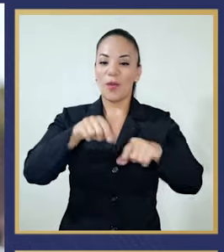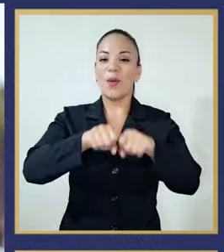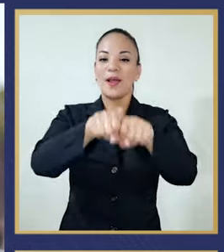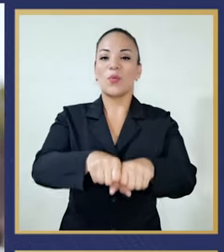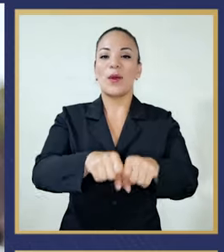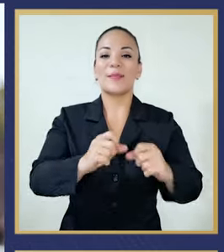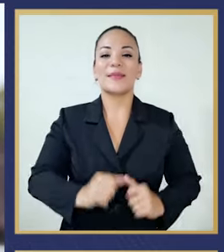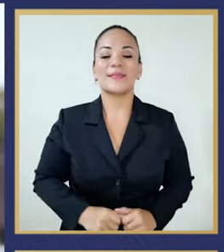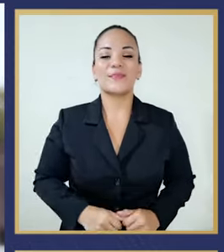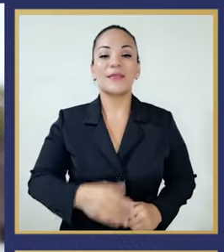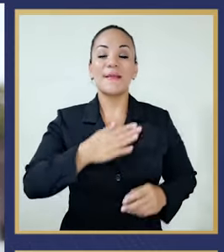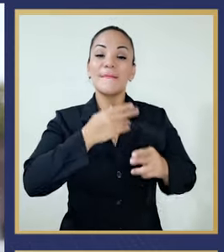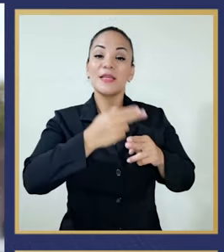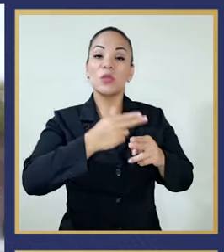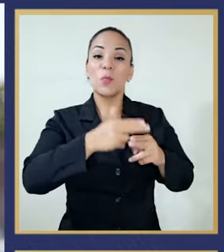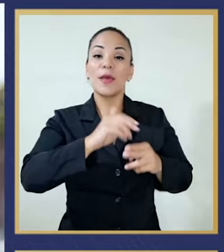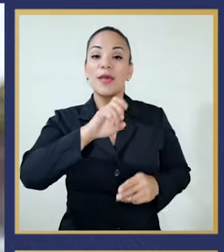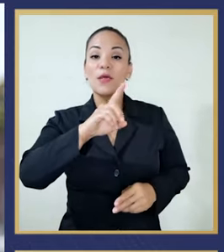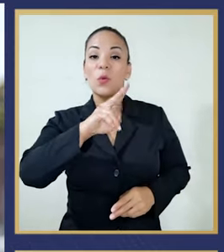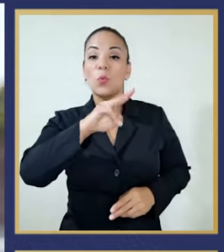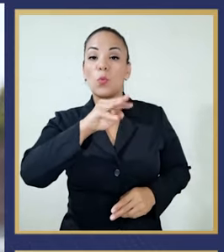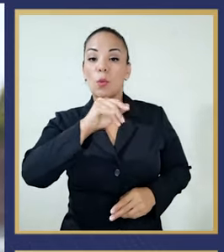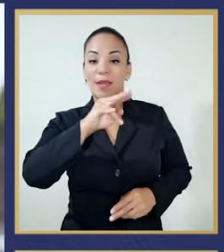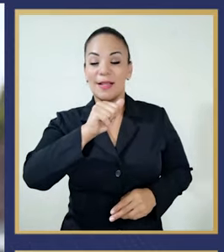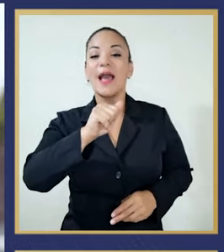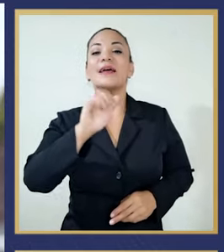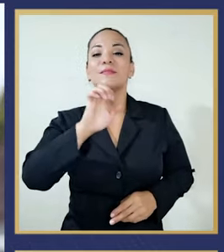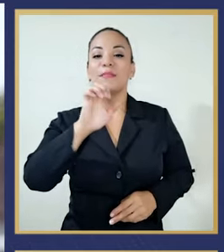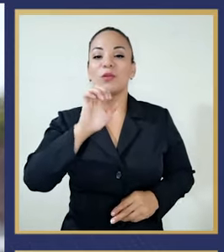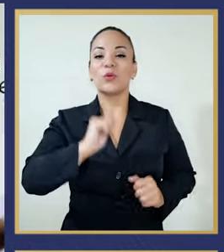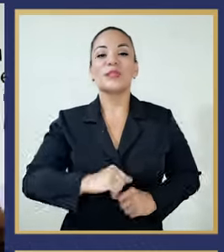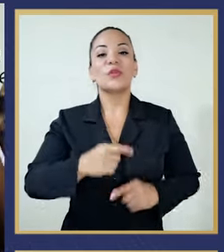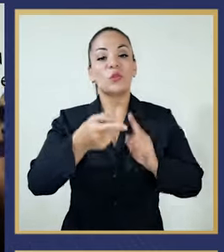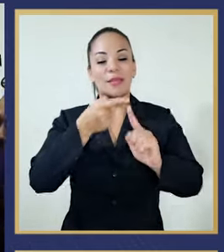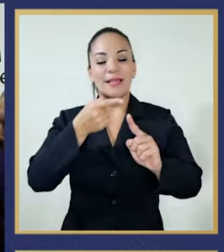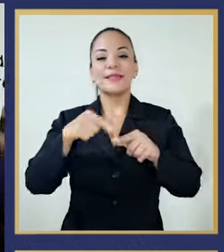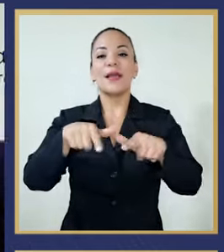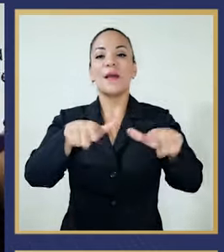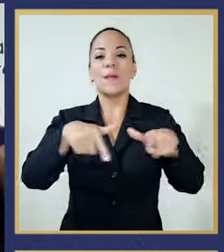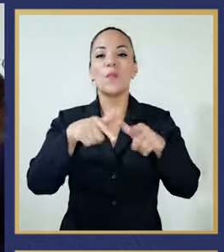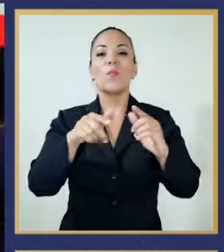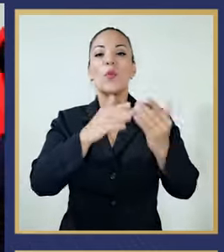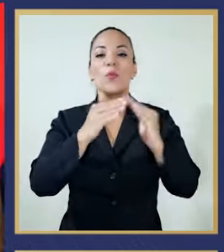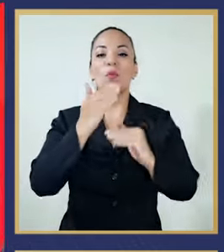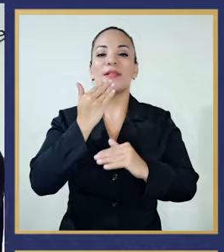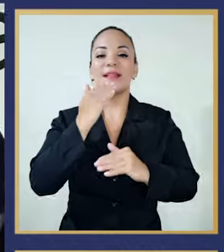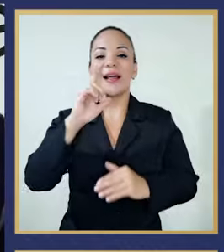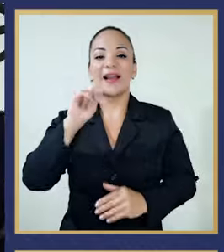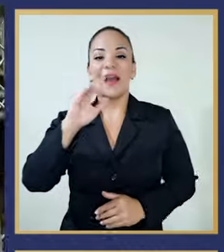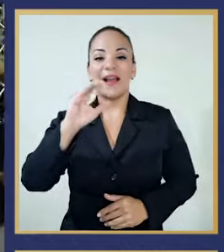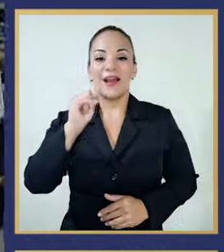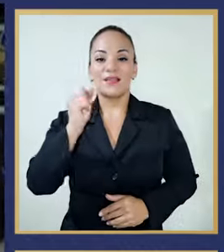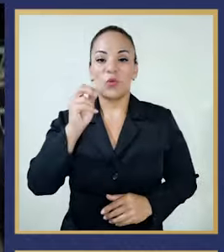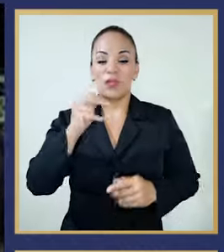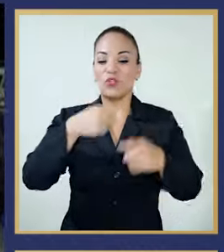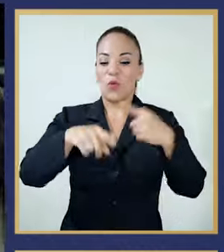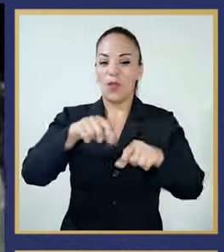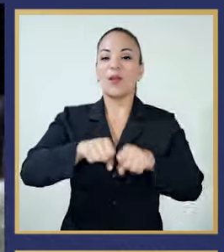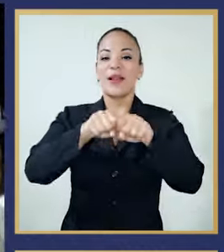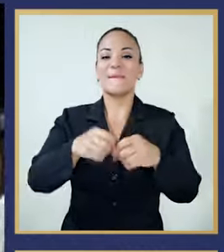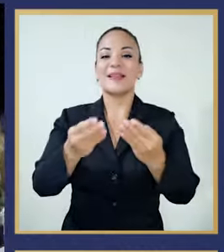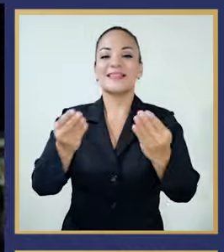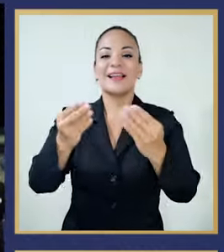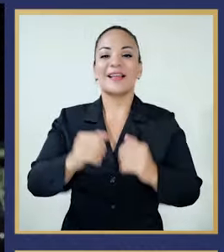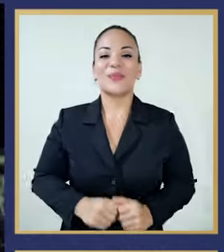graduarme. Mi nombre es Edithina Espinoz Andrales, vengo del territorio indígena de la cazón y vengo a